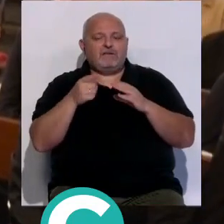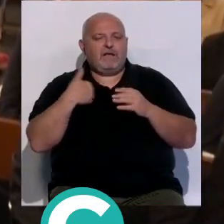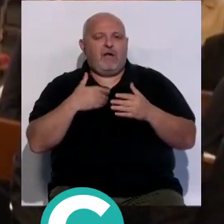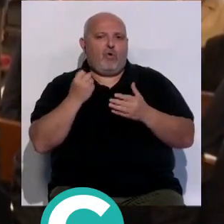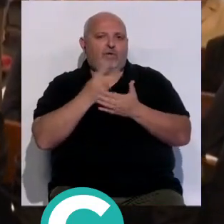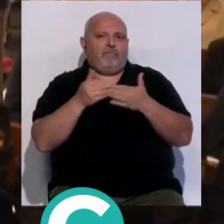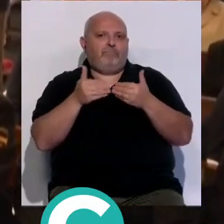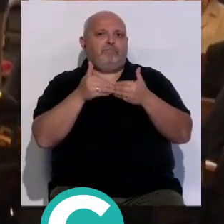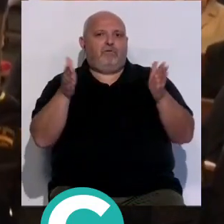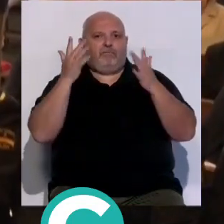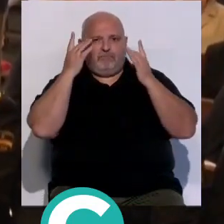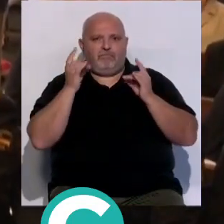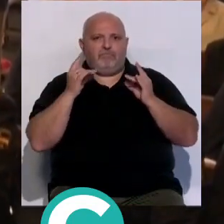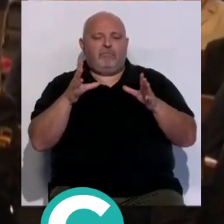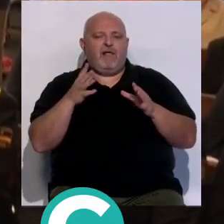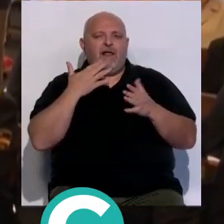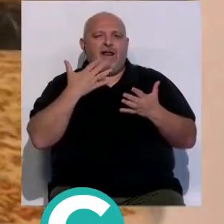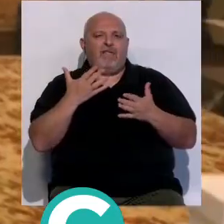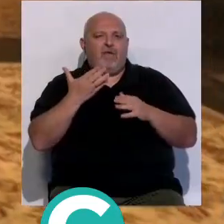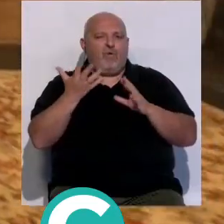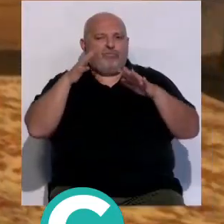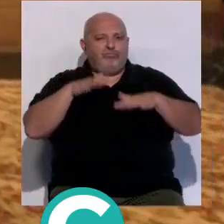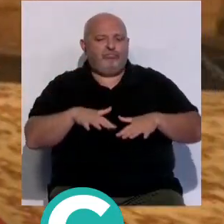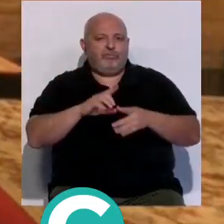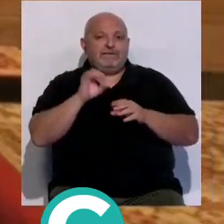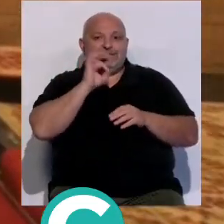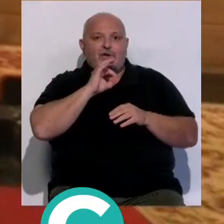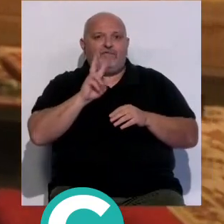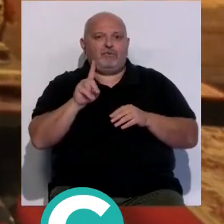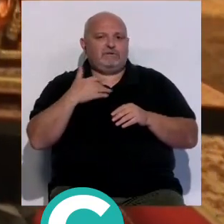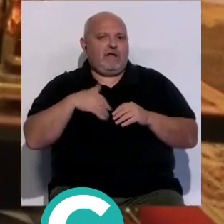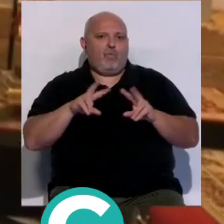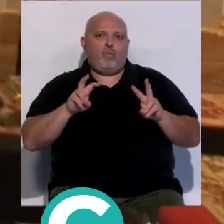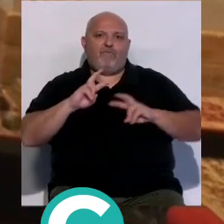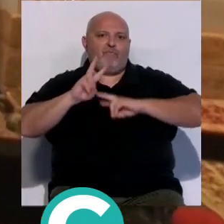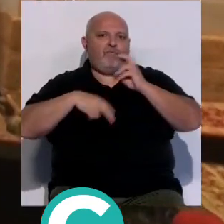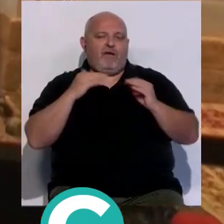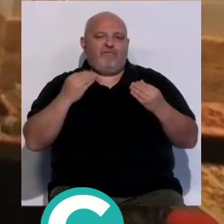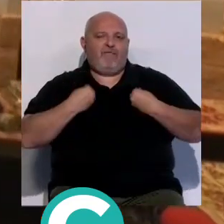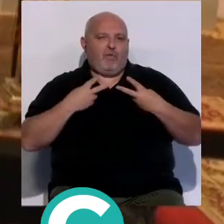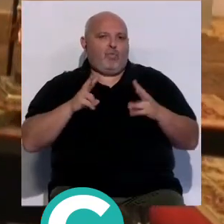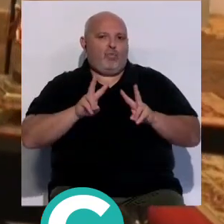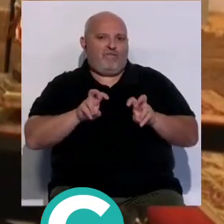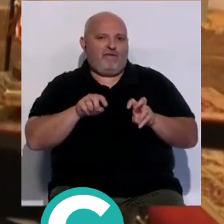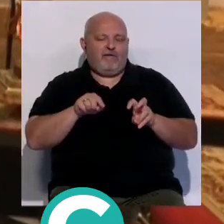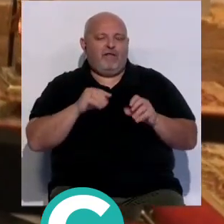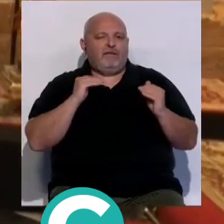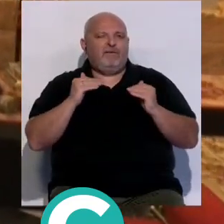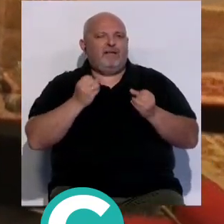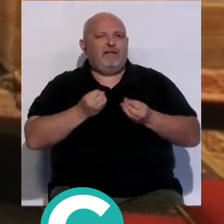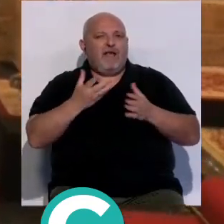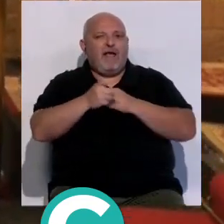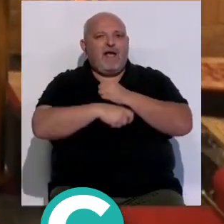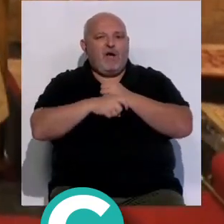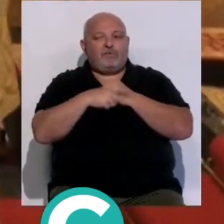resurgido de sus cenizas que aquí fueron escombros y en el siglo XXI inicia una nueva vida Un nuevo tiempo que se inició en